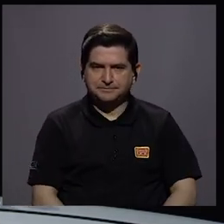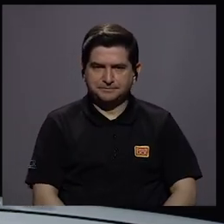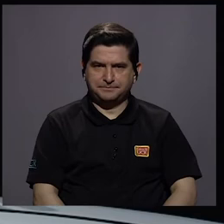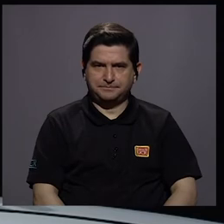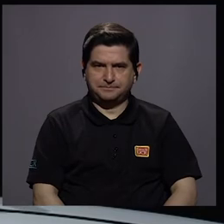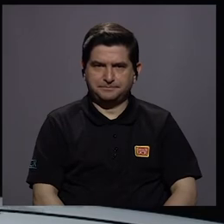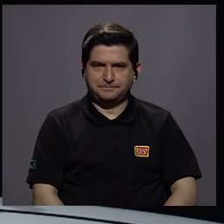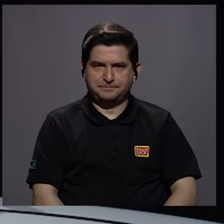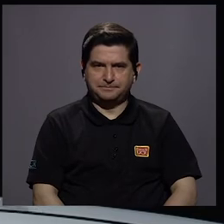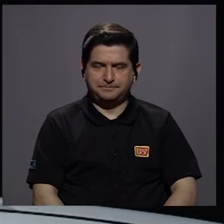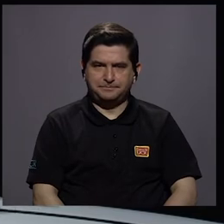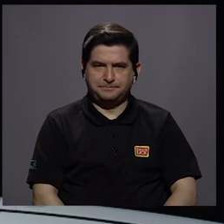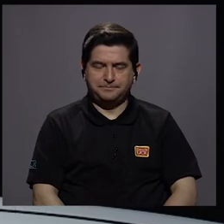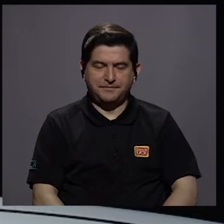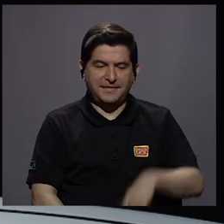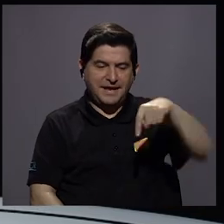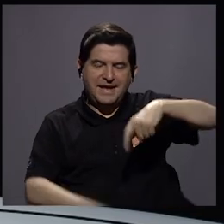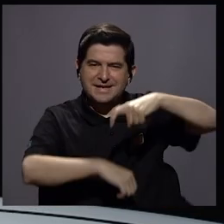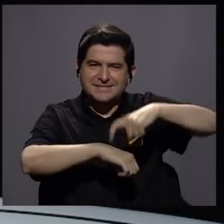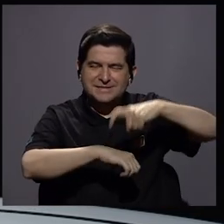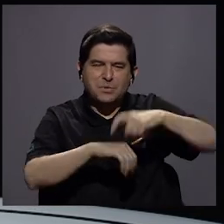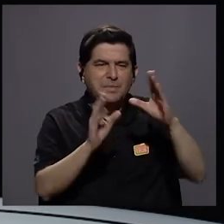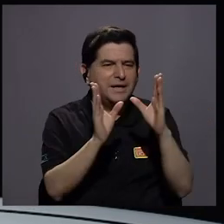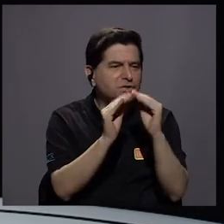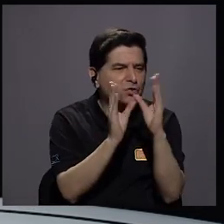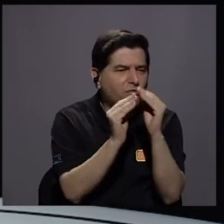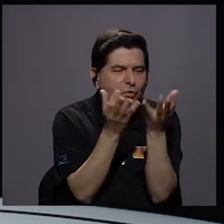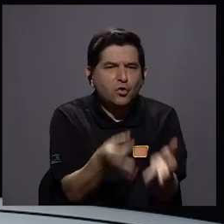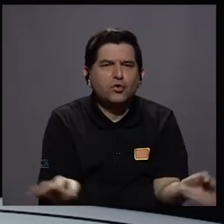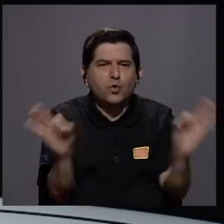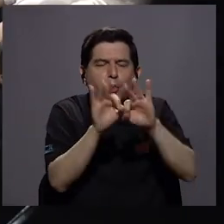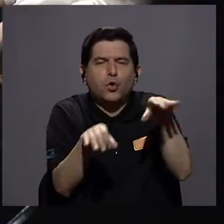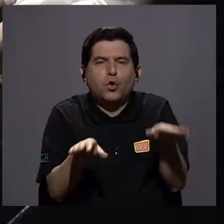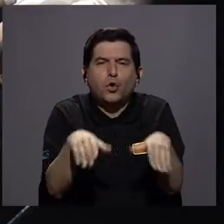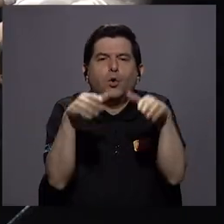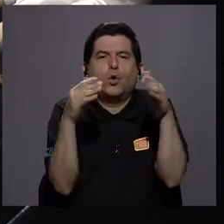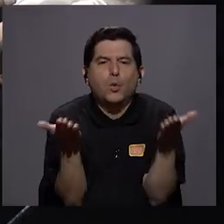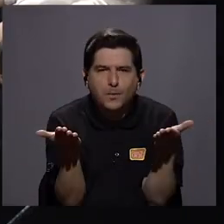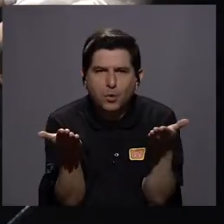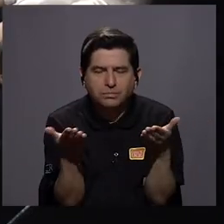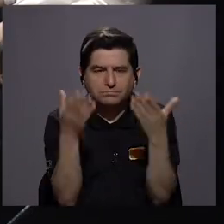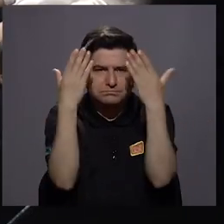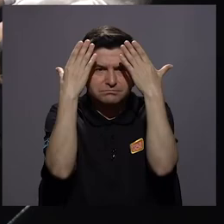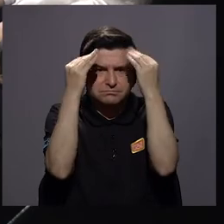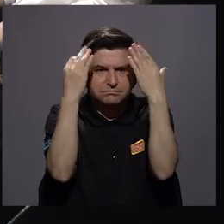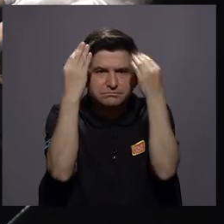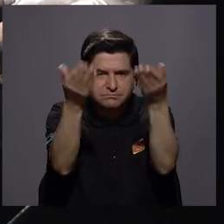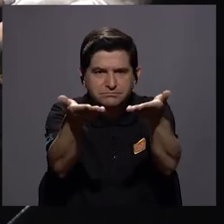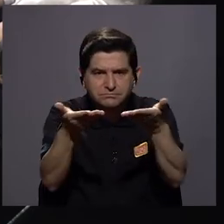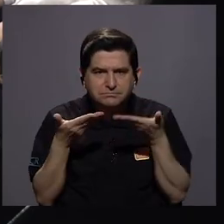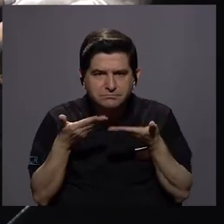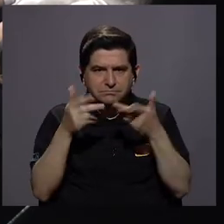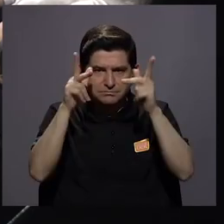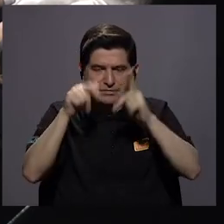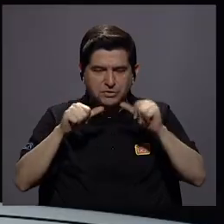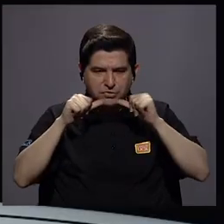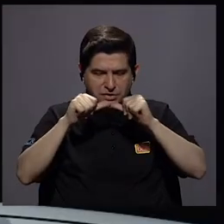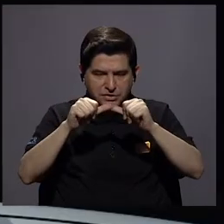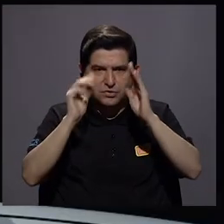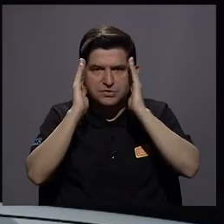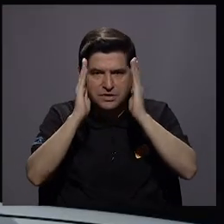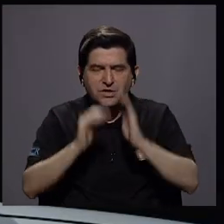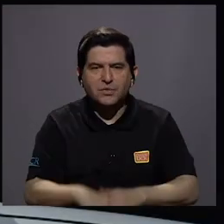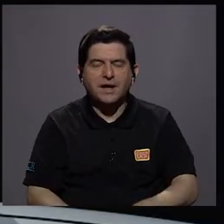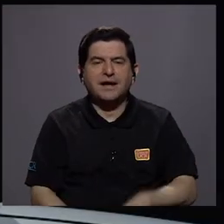cómo cómo en este momento ese foro se convierte en algo muy importante y tal vez que nos dé información básica para que la gente lo pueda seguir en diciembre